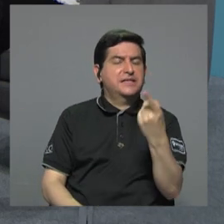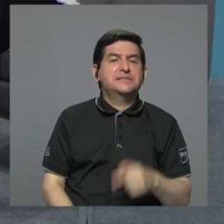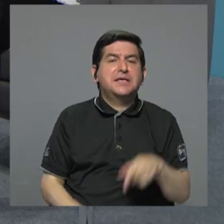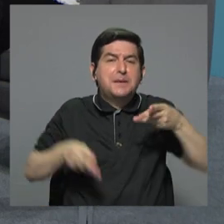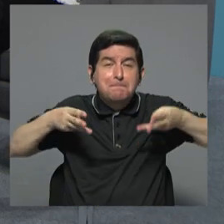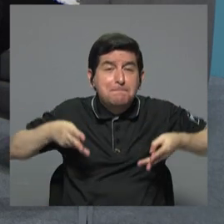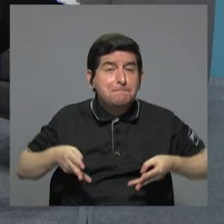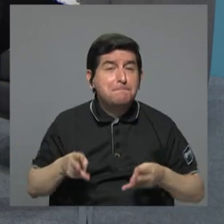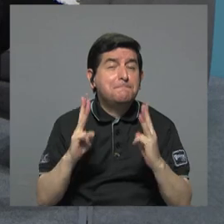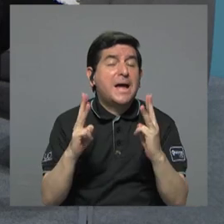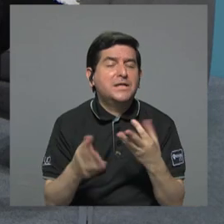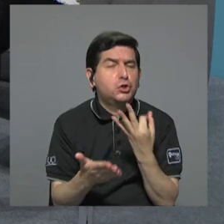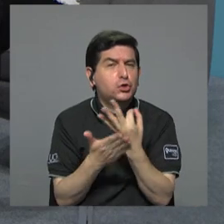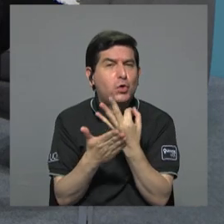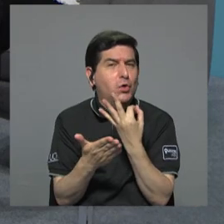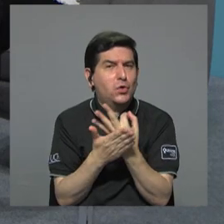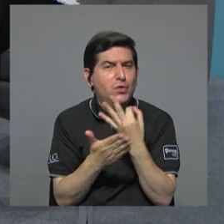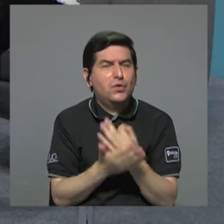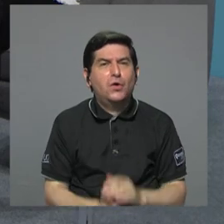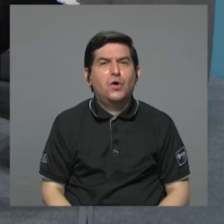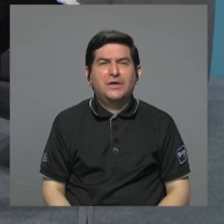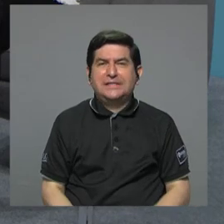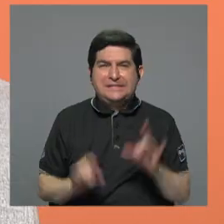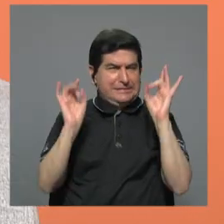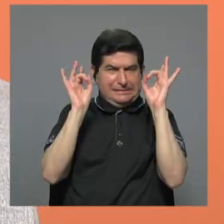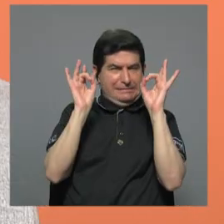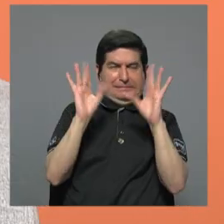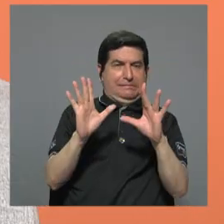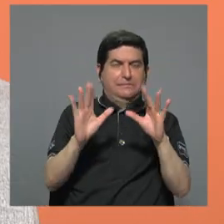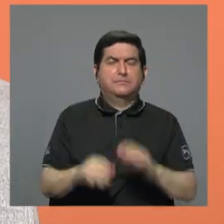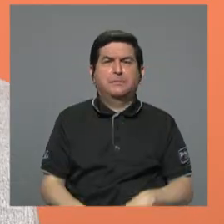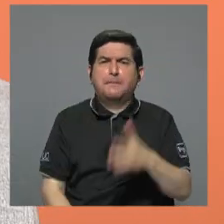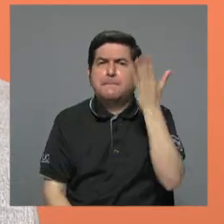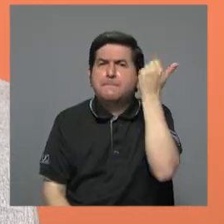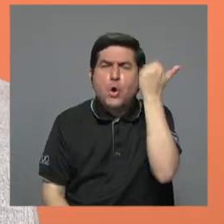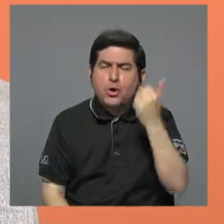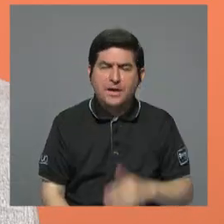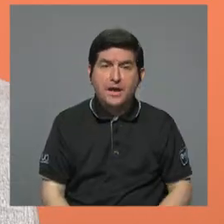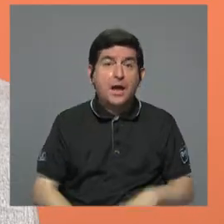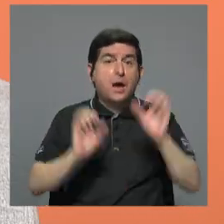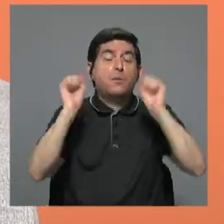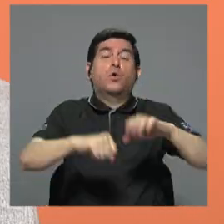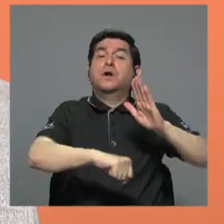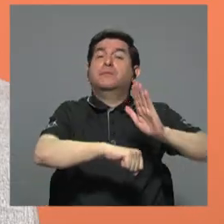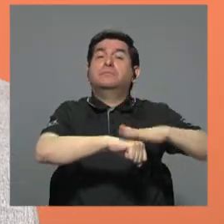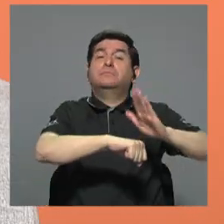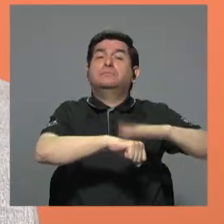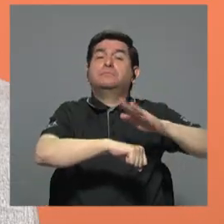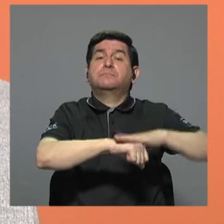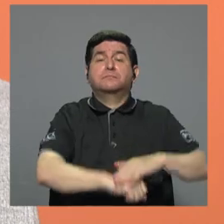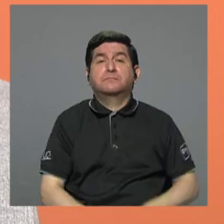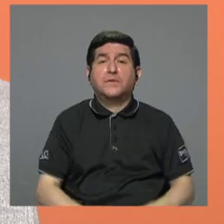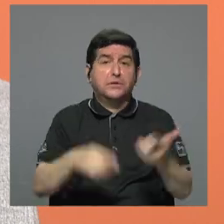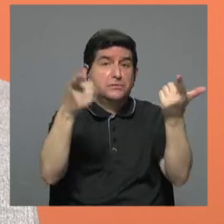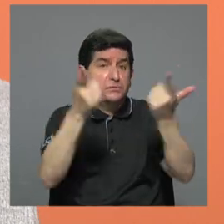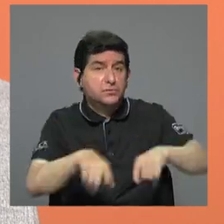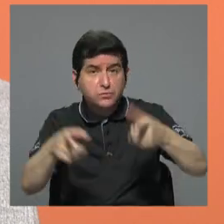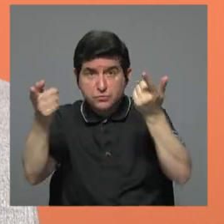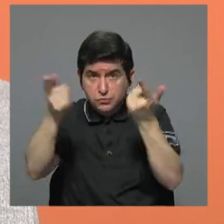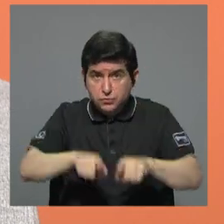método de financiamiento es algo perverso, justamente porque puede permitir que se den